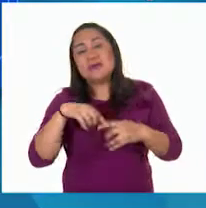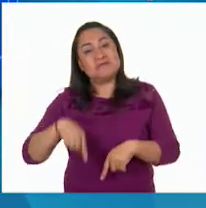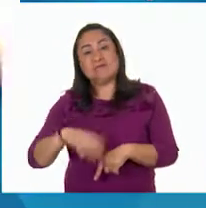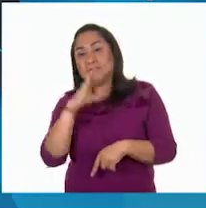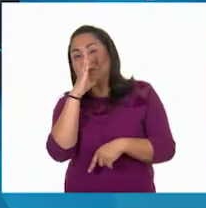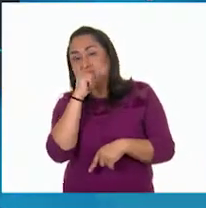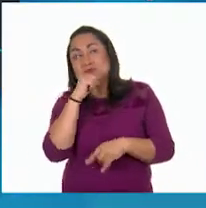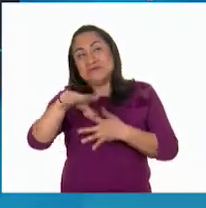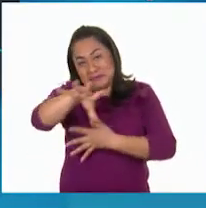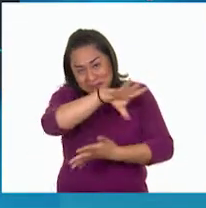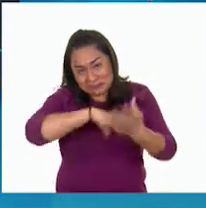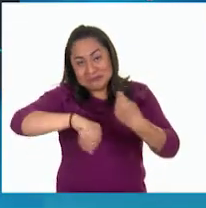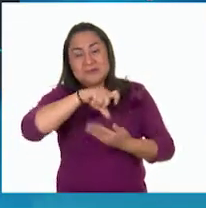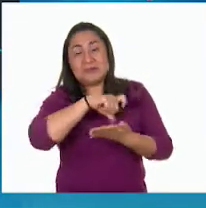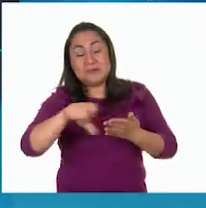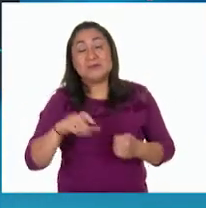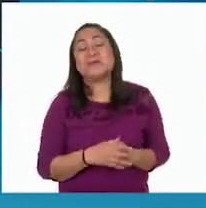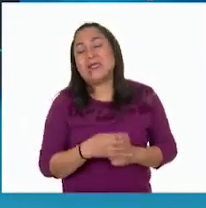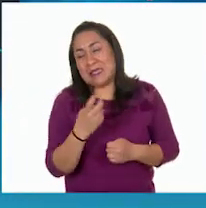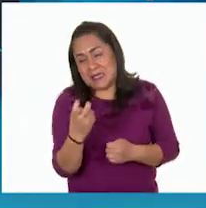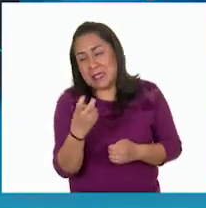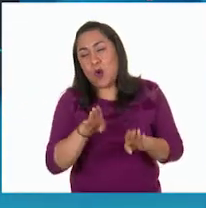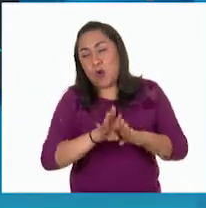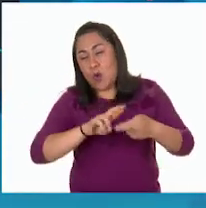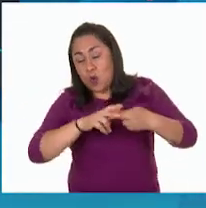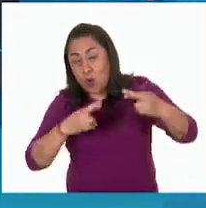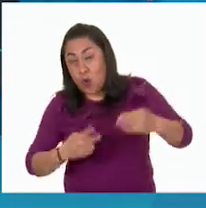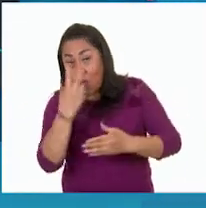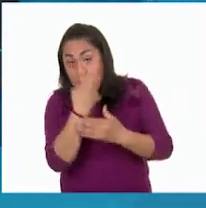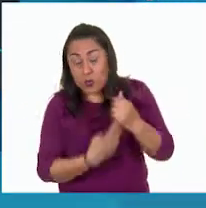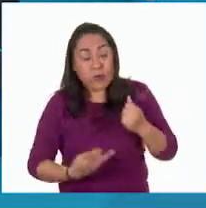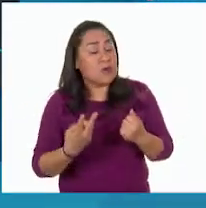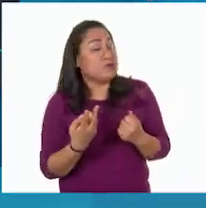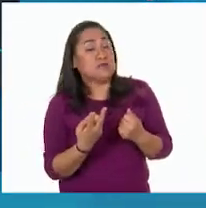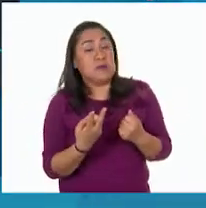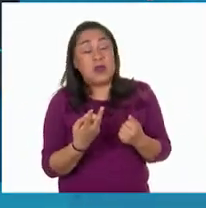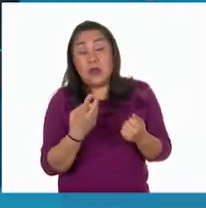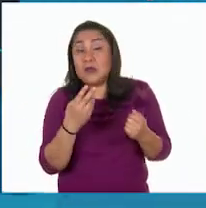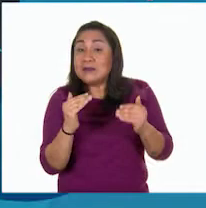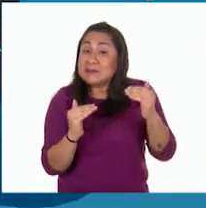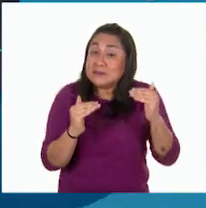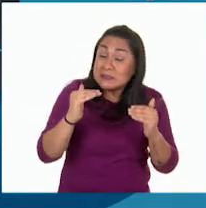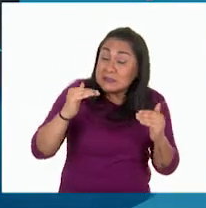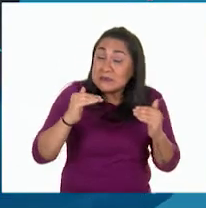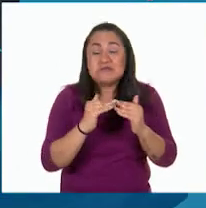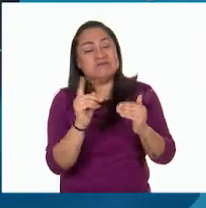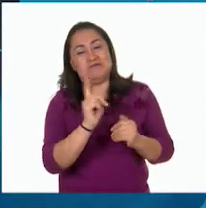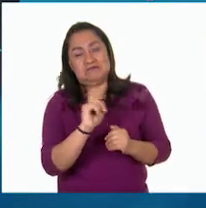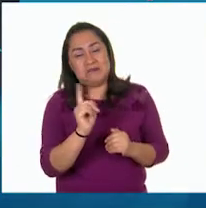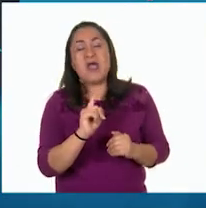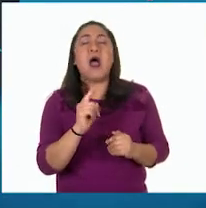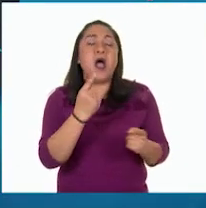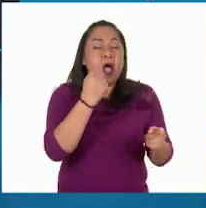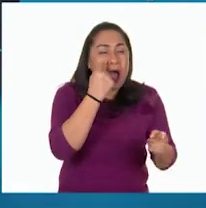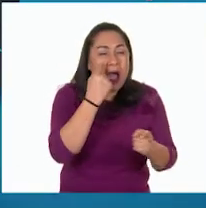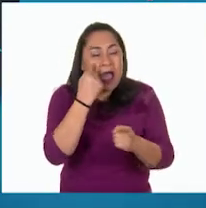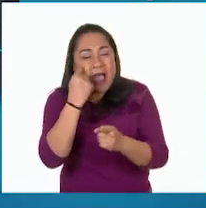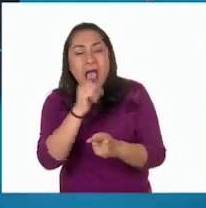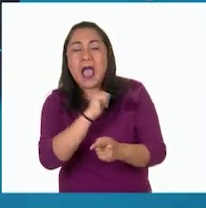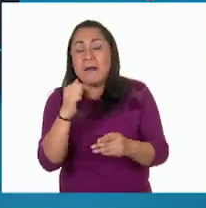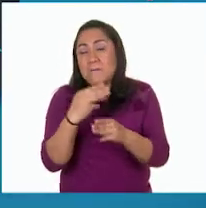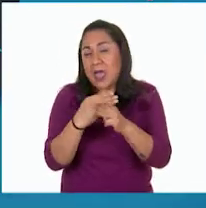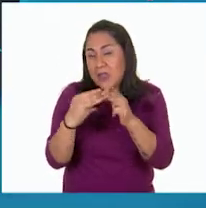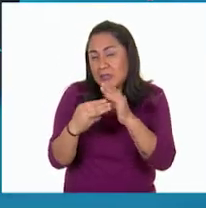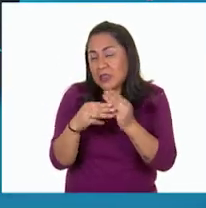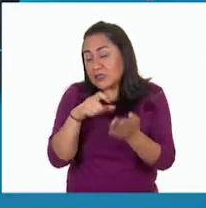fabricar. Pero estas relaciones de interdependencia no son necesariamente equilibradas. En la mayoría de los casos, las materias